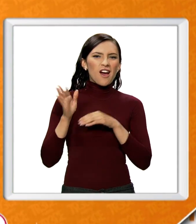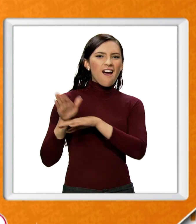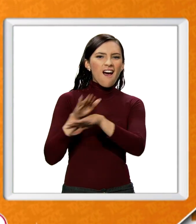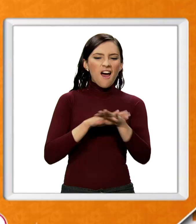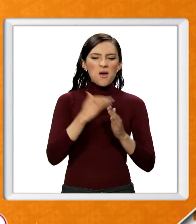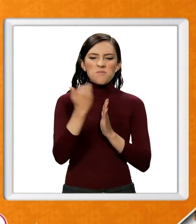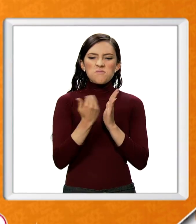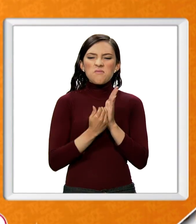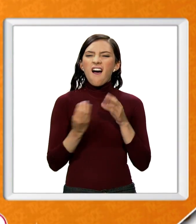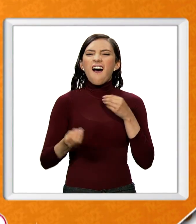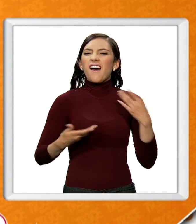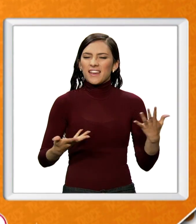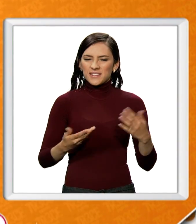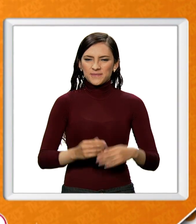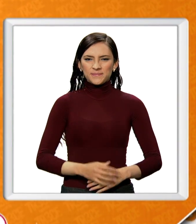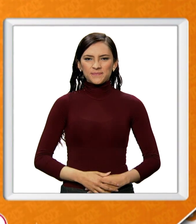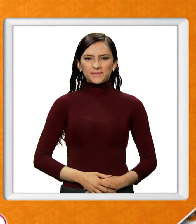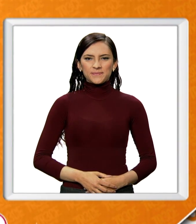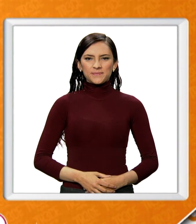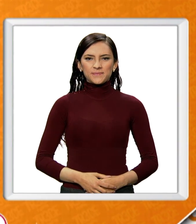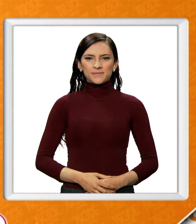la agenda para que se programen.